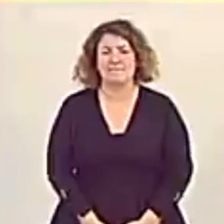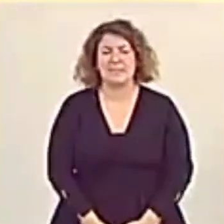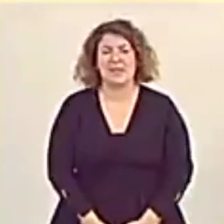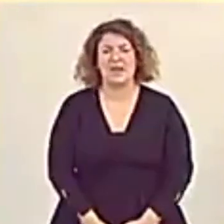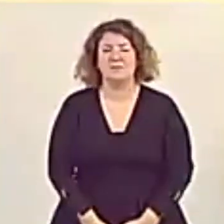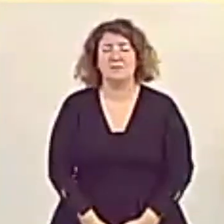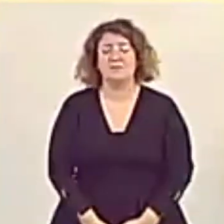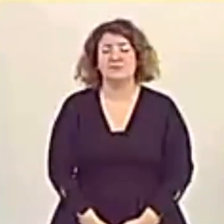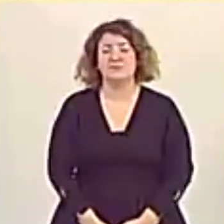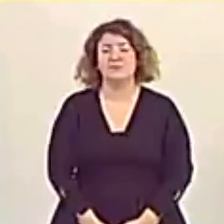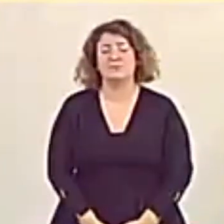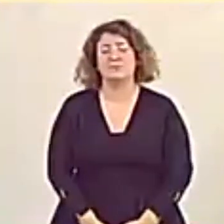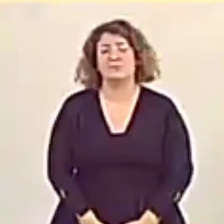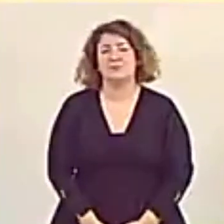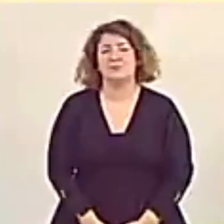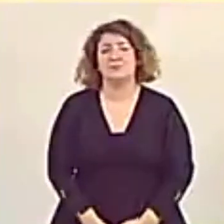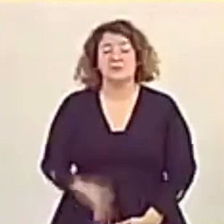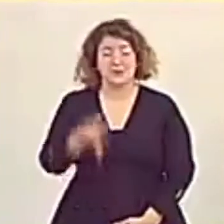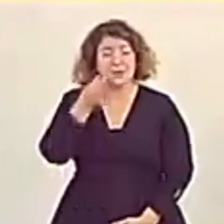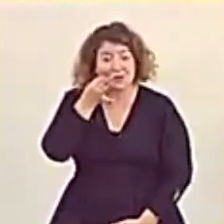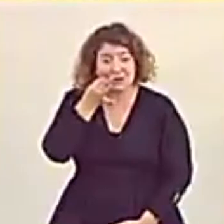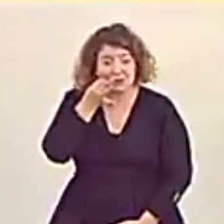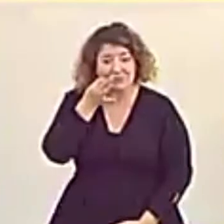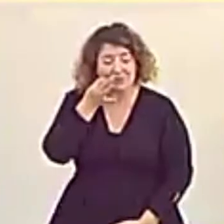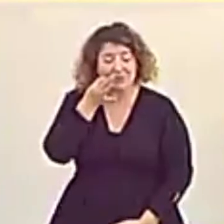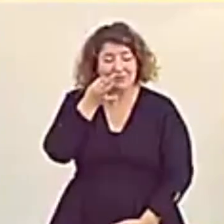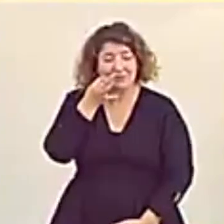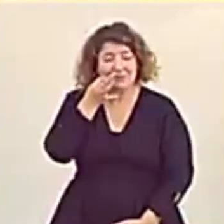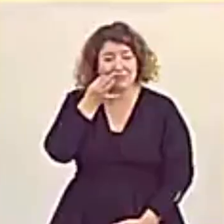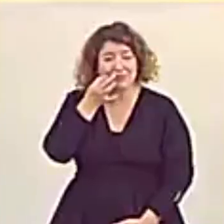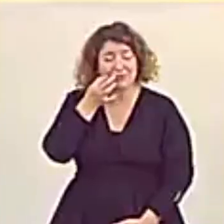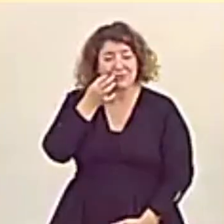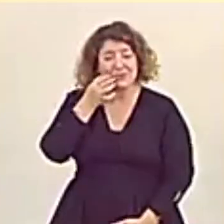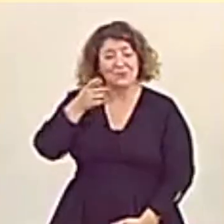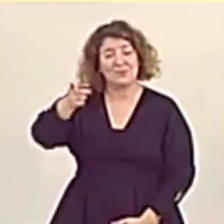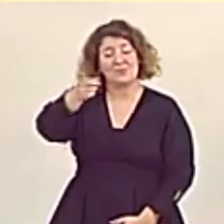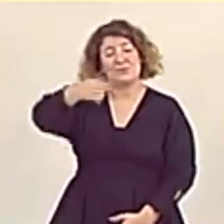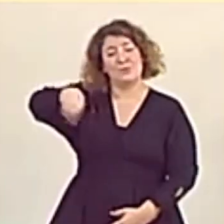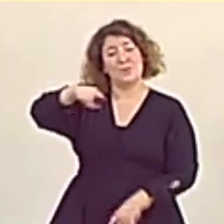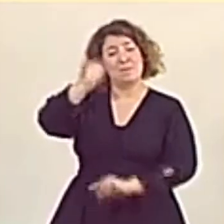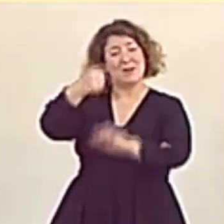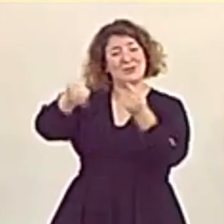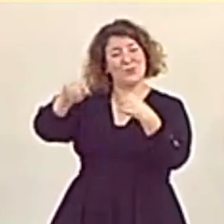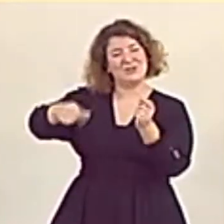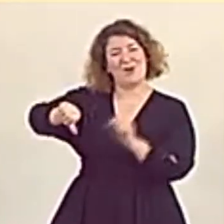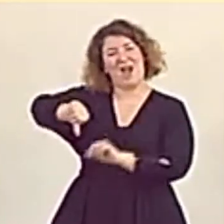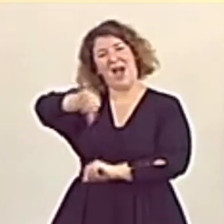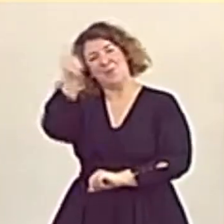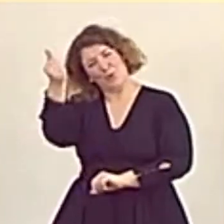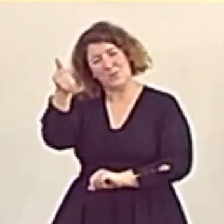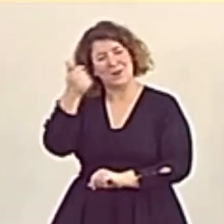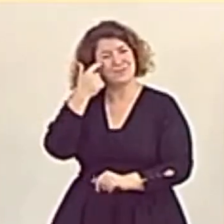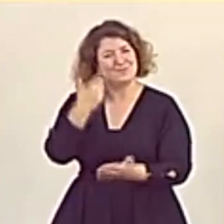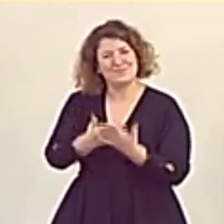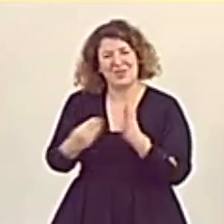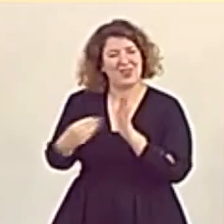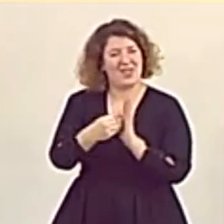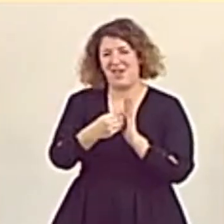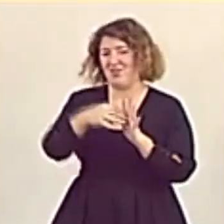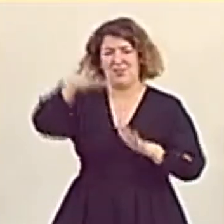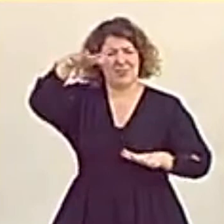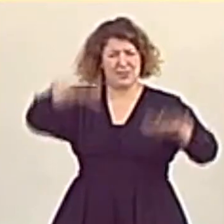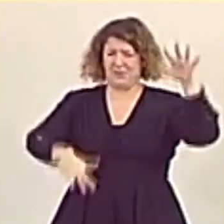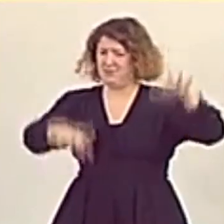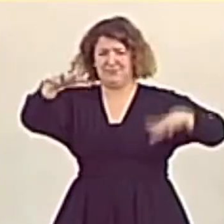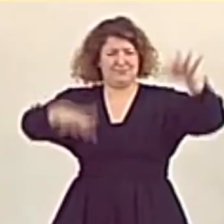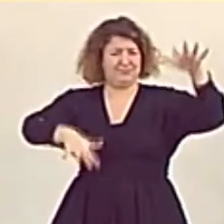La realidad es que ustedes quieren aprobar unos presupuestos que ahondan la desigualdad de todos los españoles